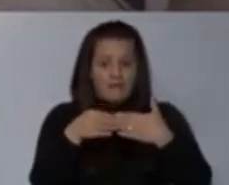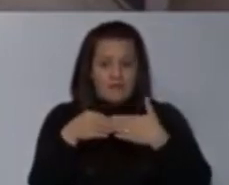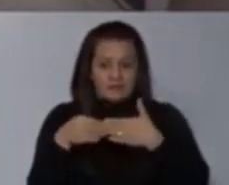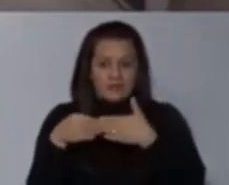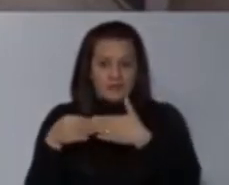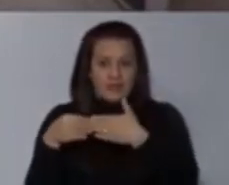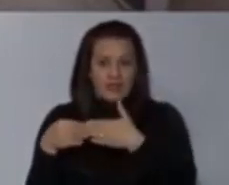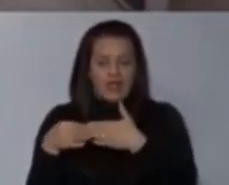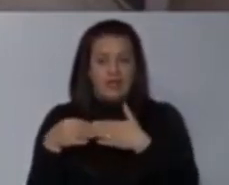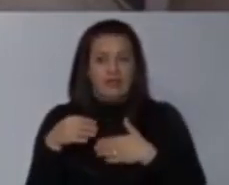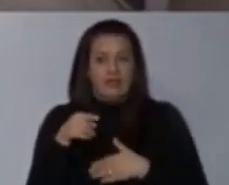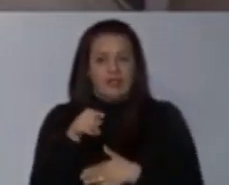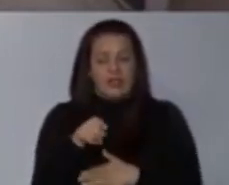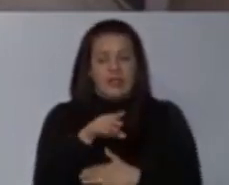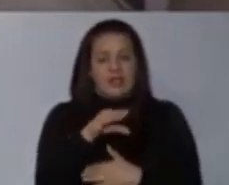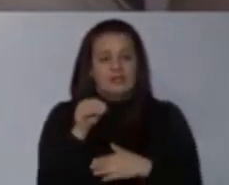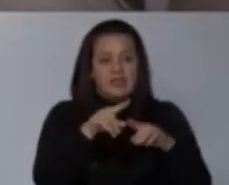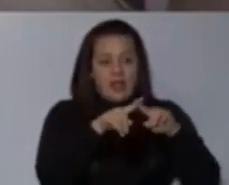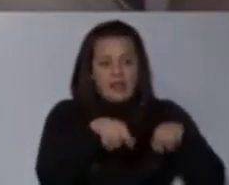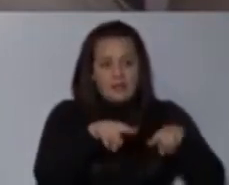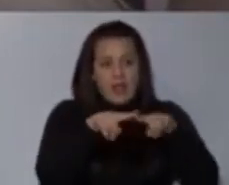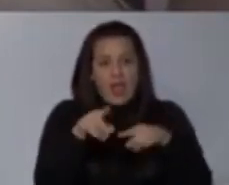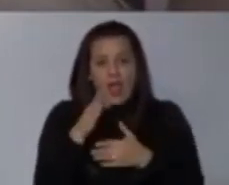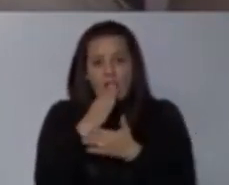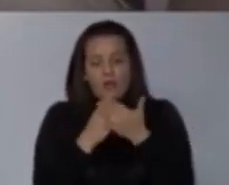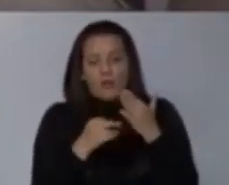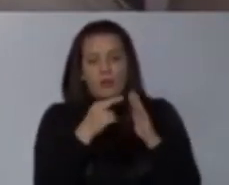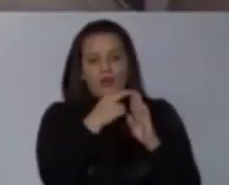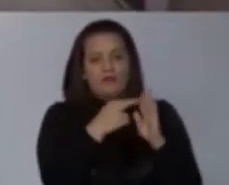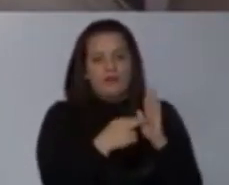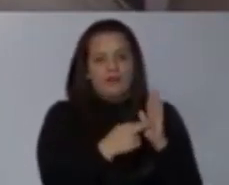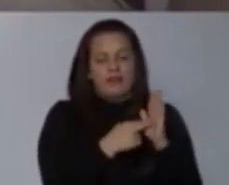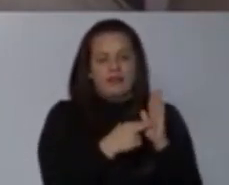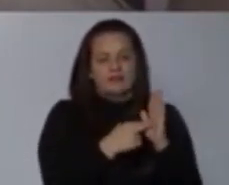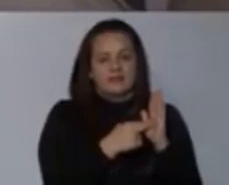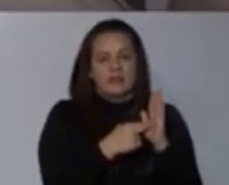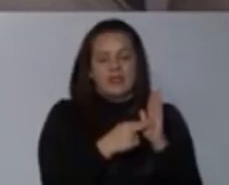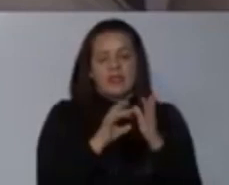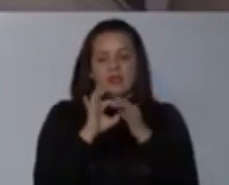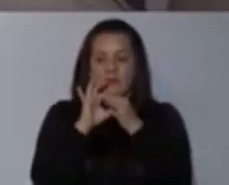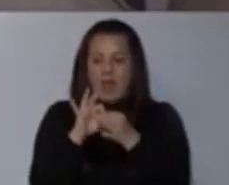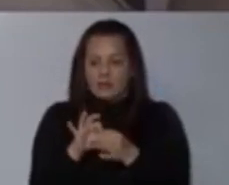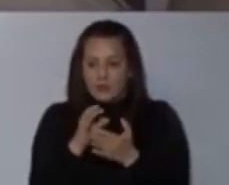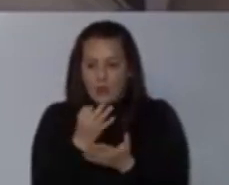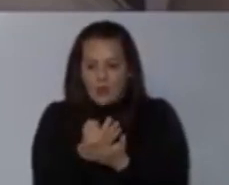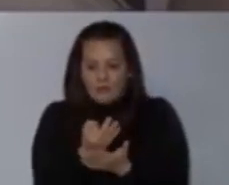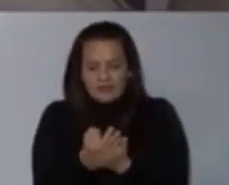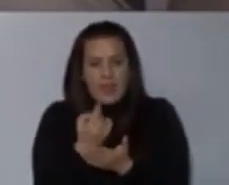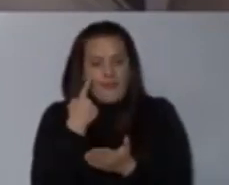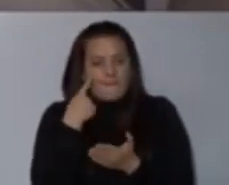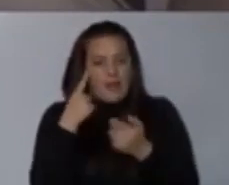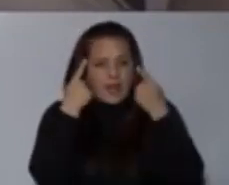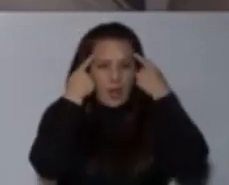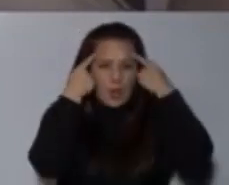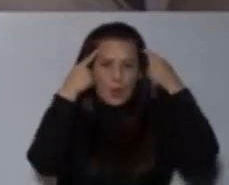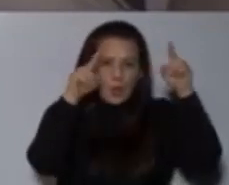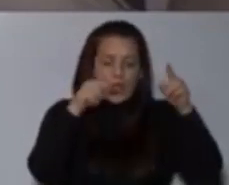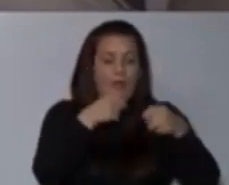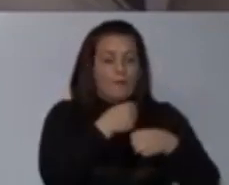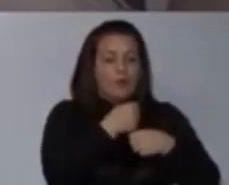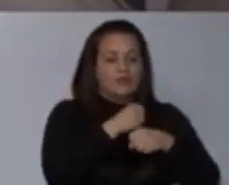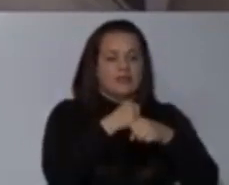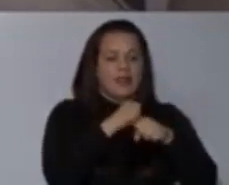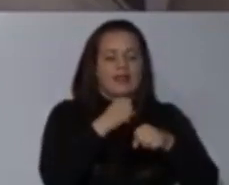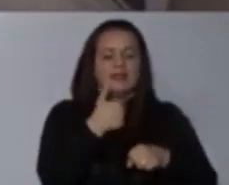eliminando algunas reglas de origen fiscal para poder lograr que las municipalidades tengan la capacidad